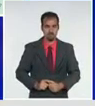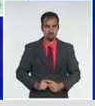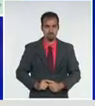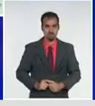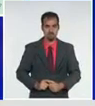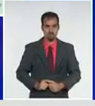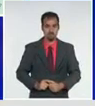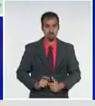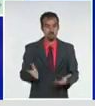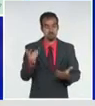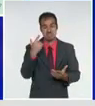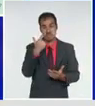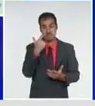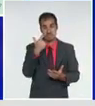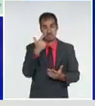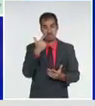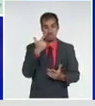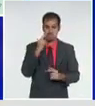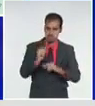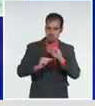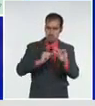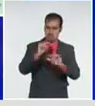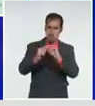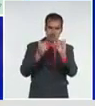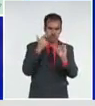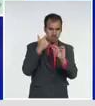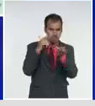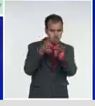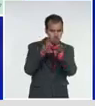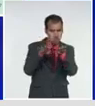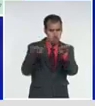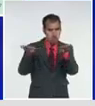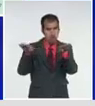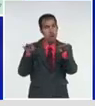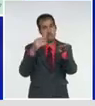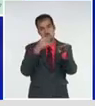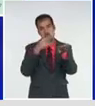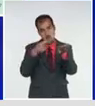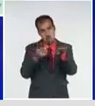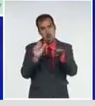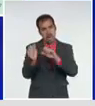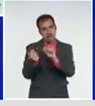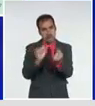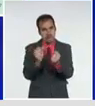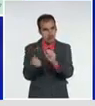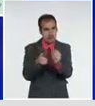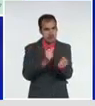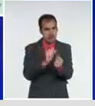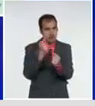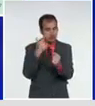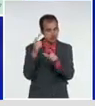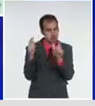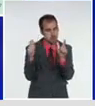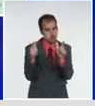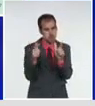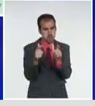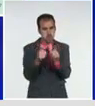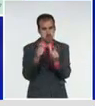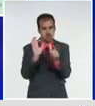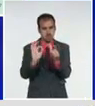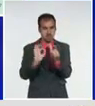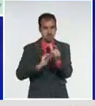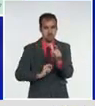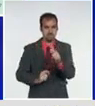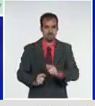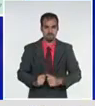rumbo, pues también podríamos hablar de que va controlando la transmisión que presentó unos días anterior, y